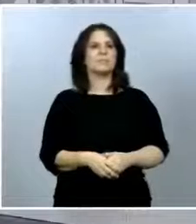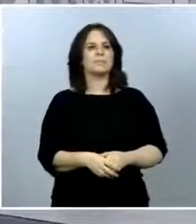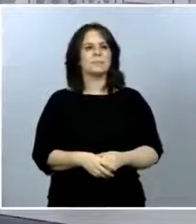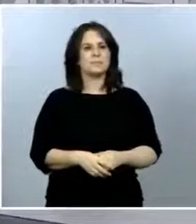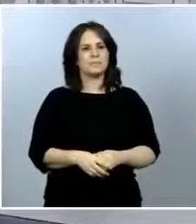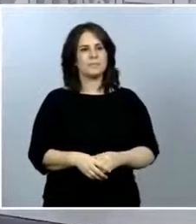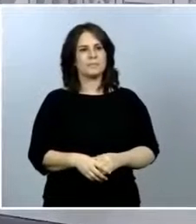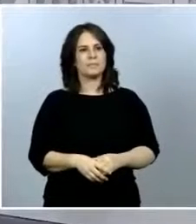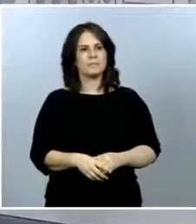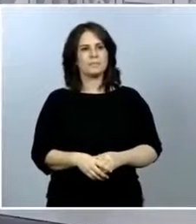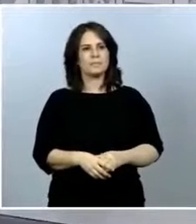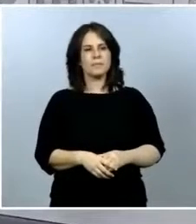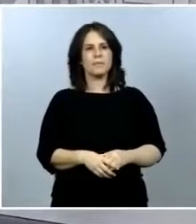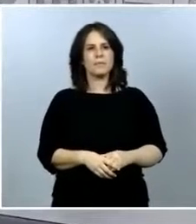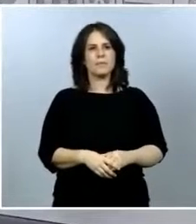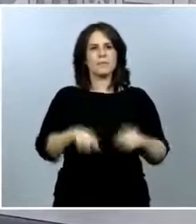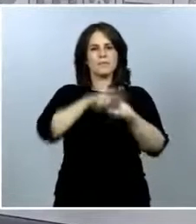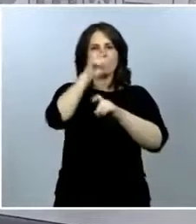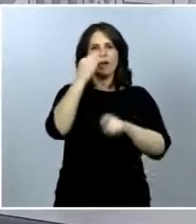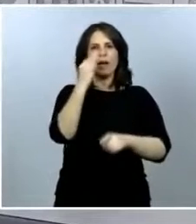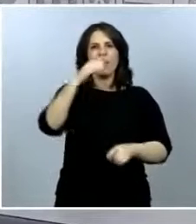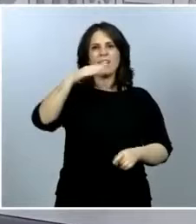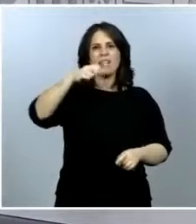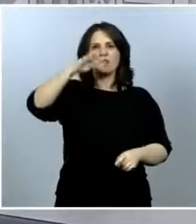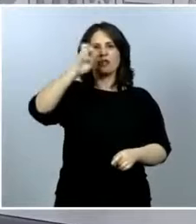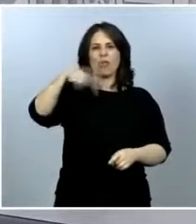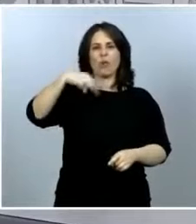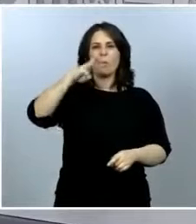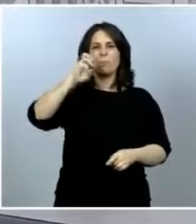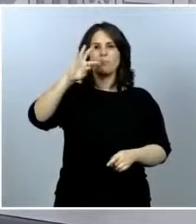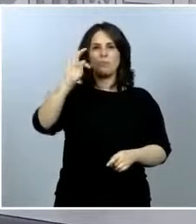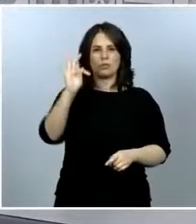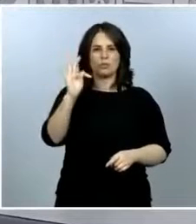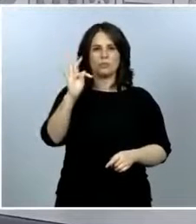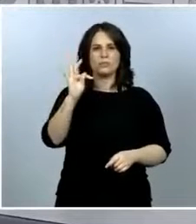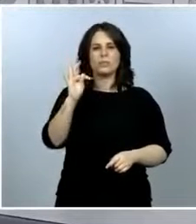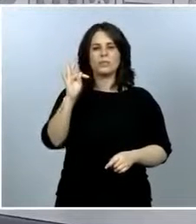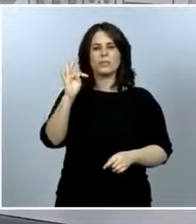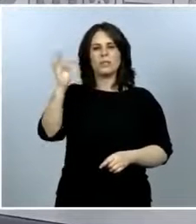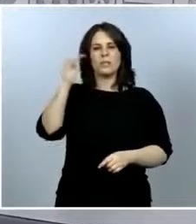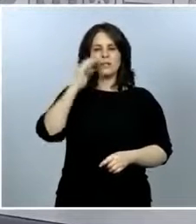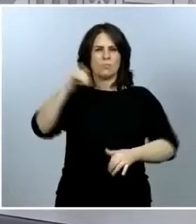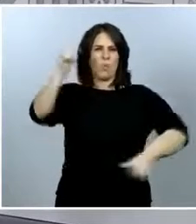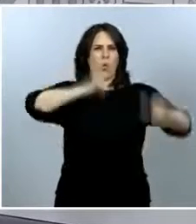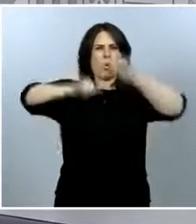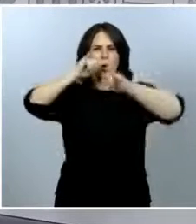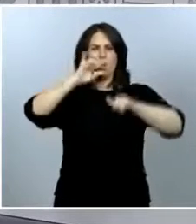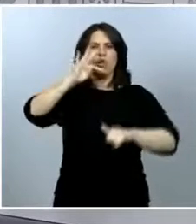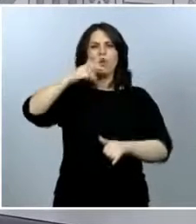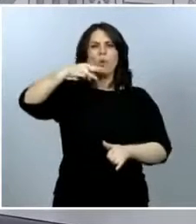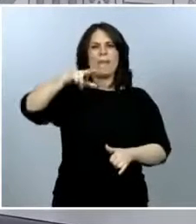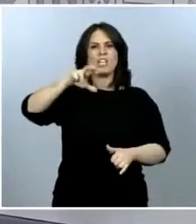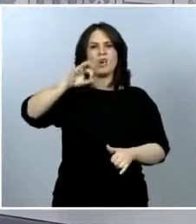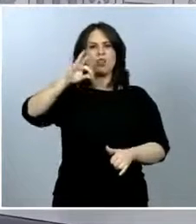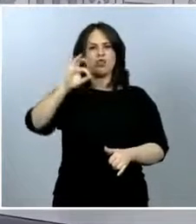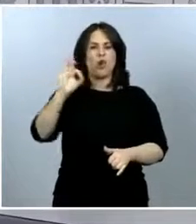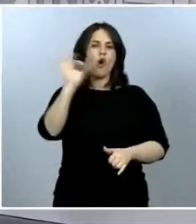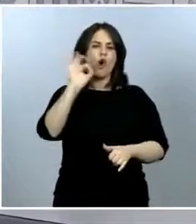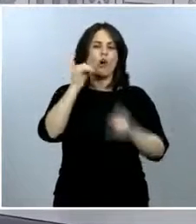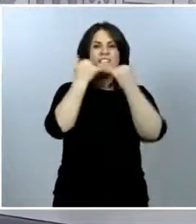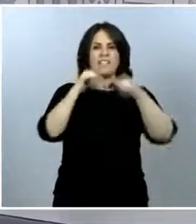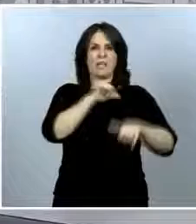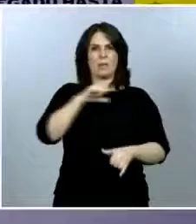Le pregunta el Huffington Post qué opinión le merecen las noticias del macrobotellón en Tomelloso o de la fiesta privada en Córdoba, saltándose